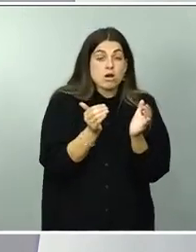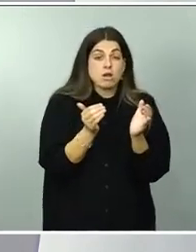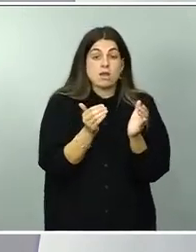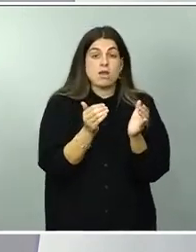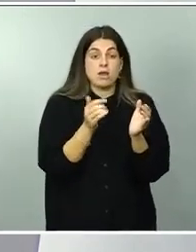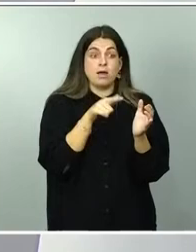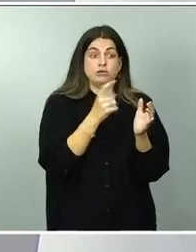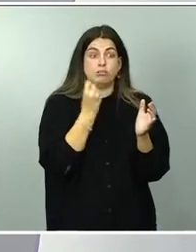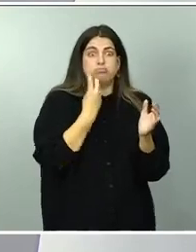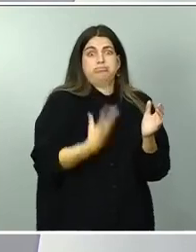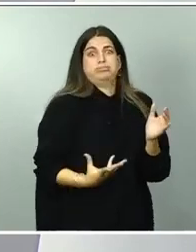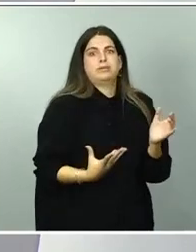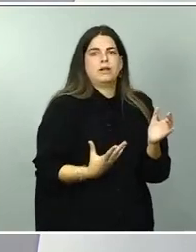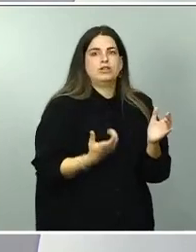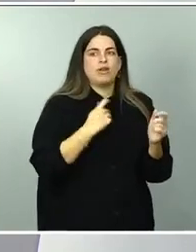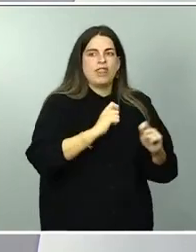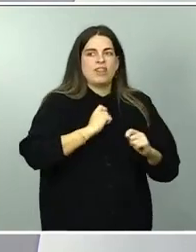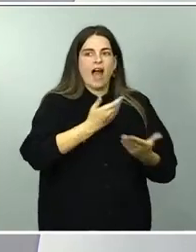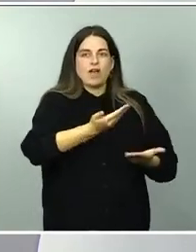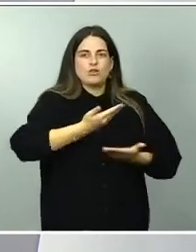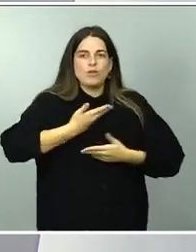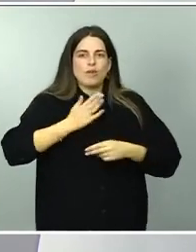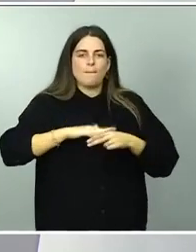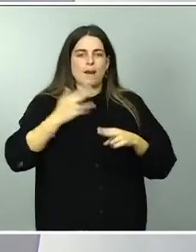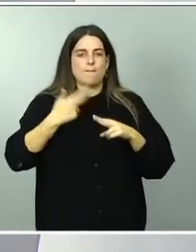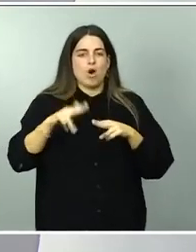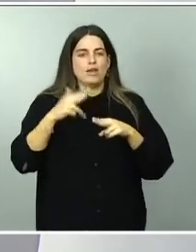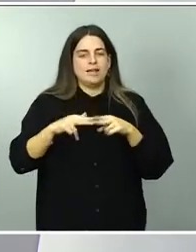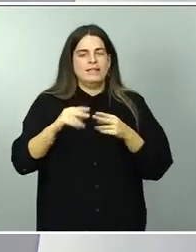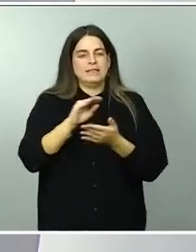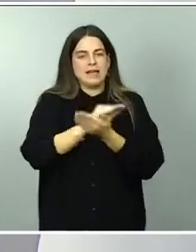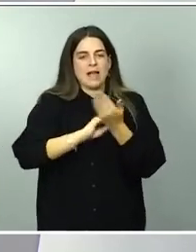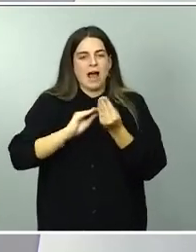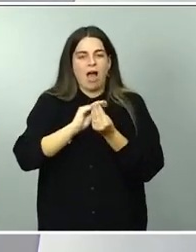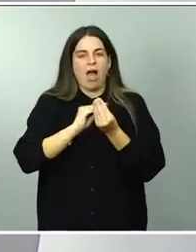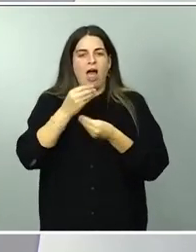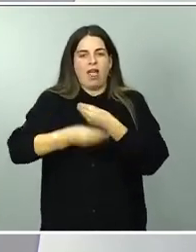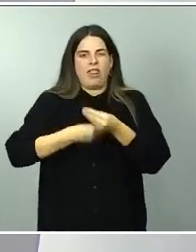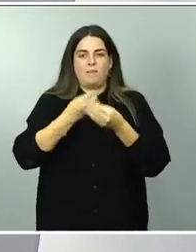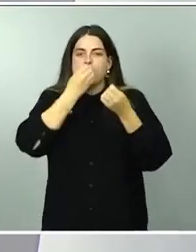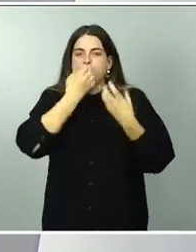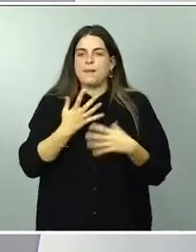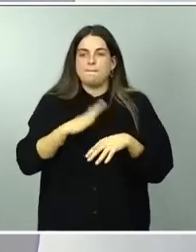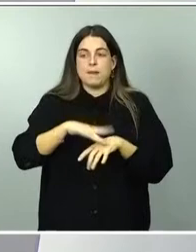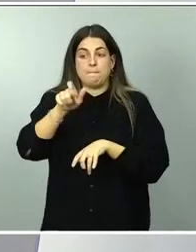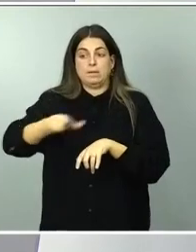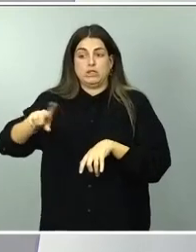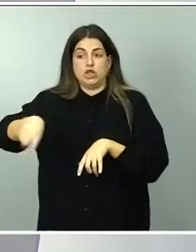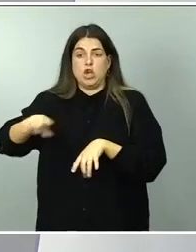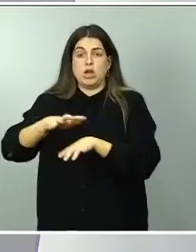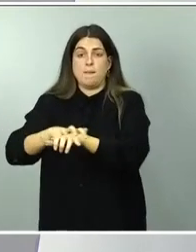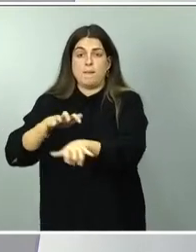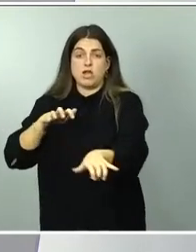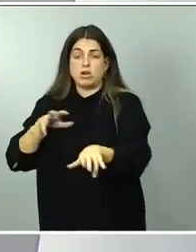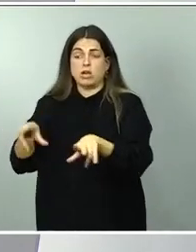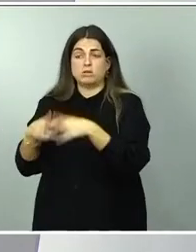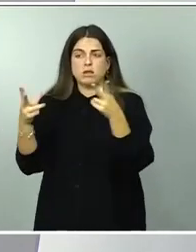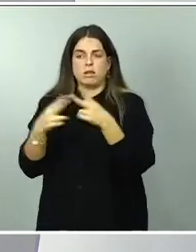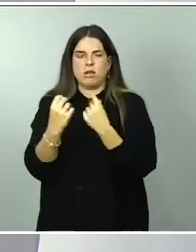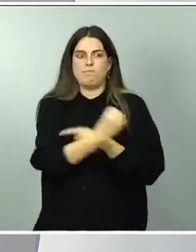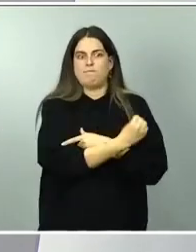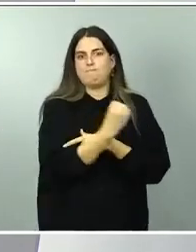ayuda, establecer políticas que permiten también proteger a la mayoría social, que es a la que este Gobierno